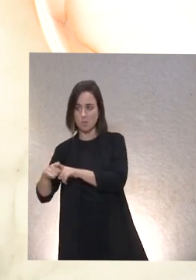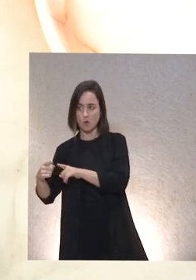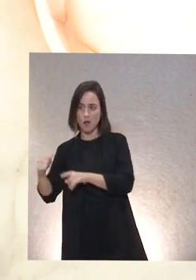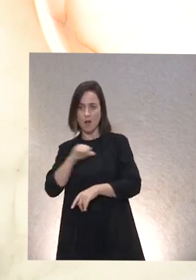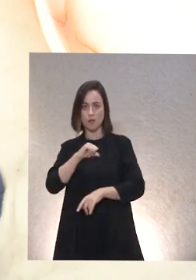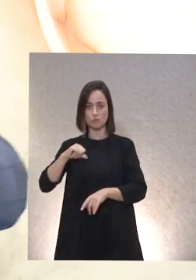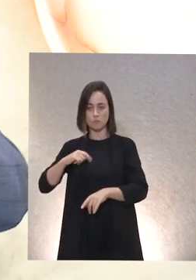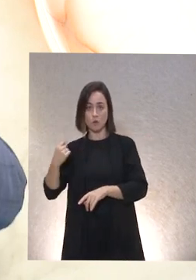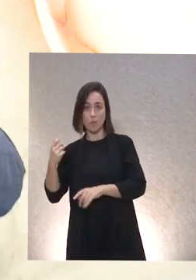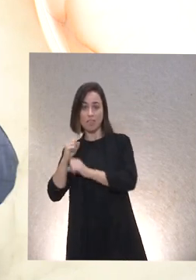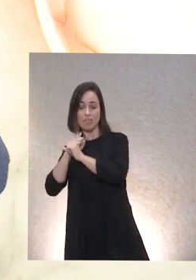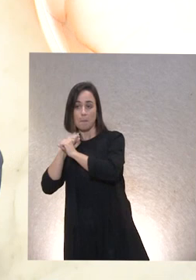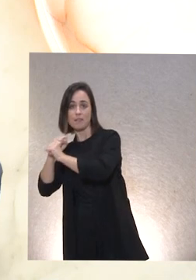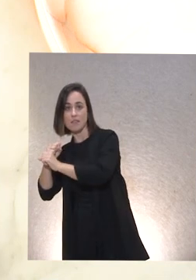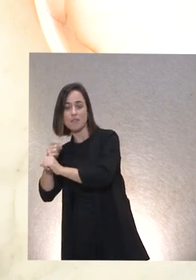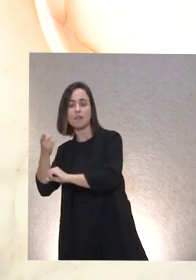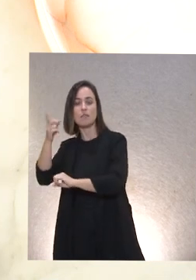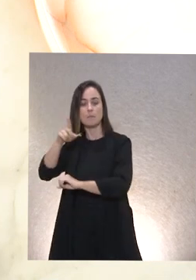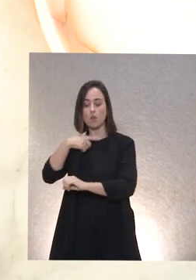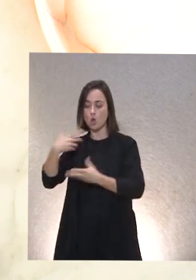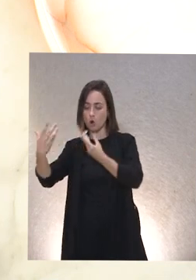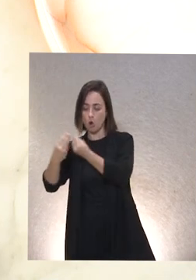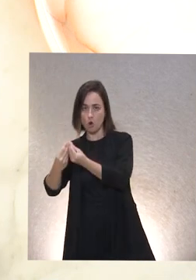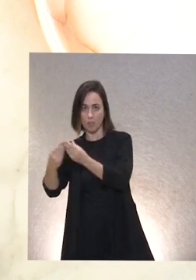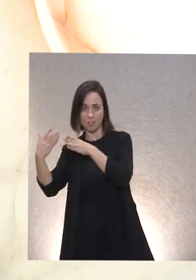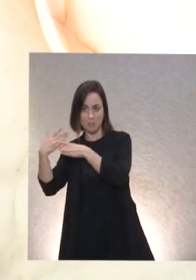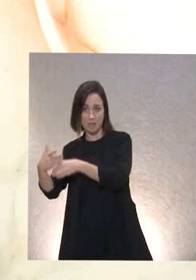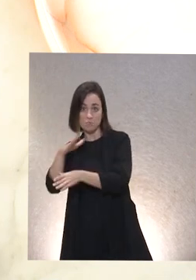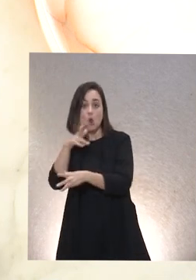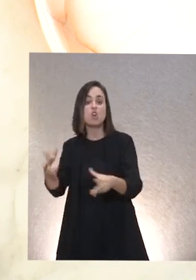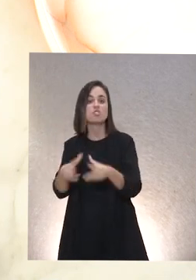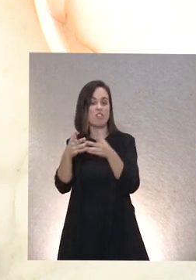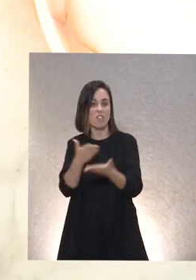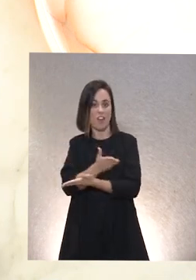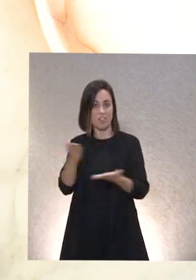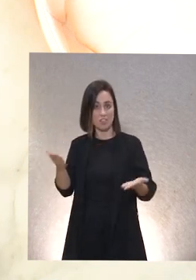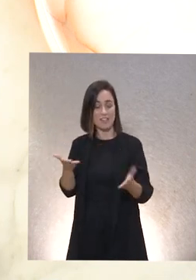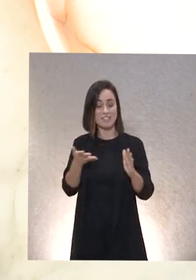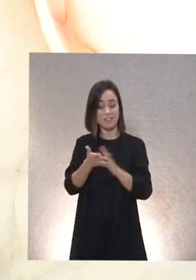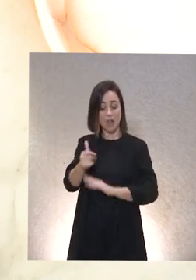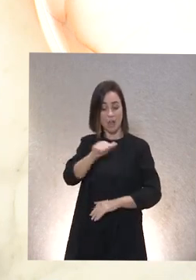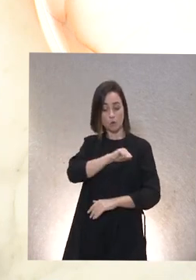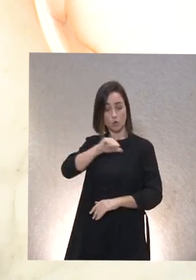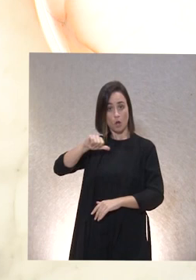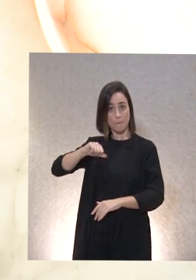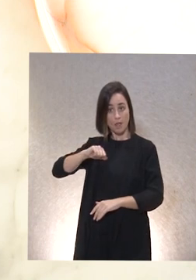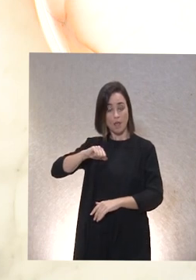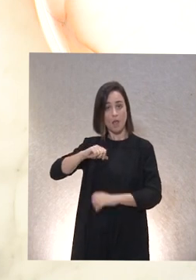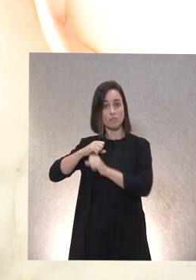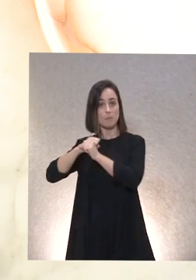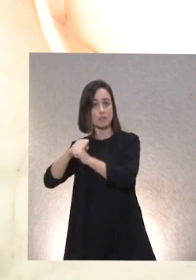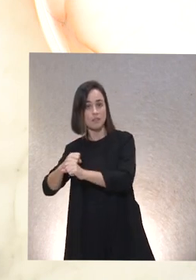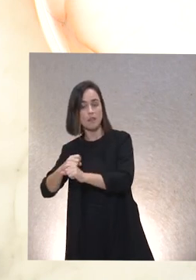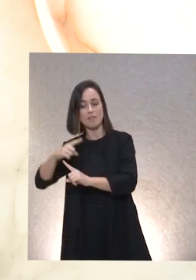la dependencia también es con respecto a los demás por lo tanto esa autonomía esa independencia hay que entenderla como una relación con el